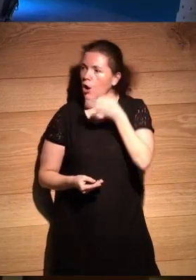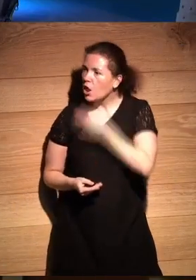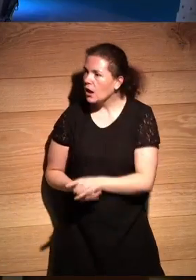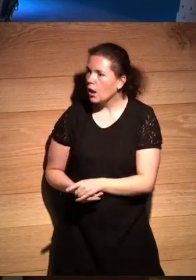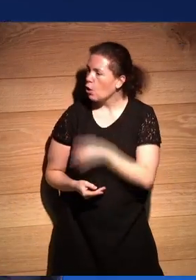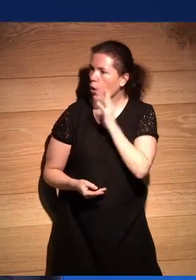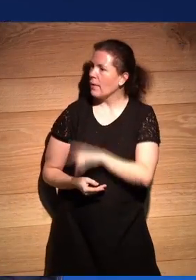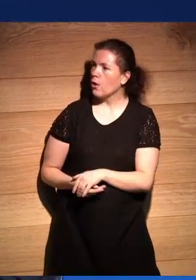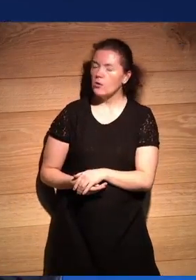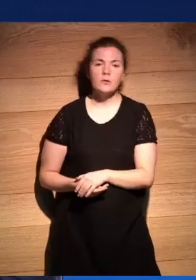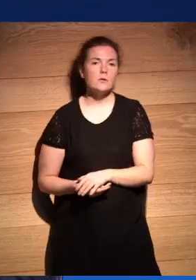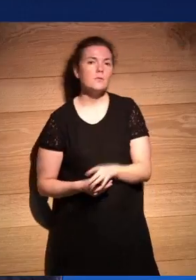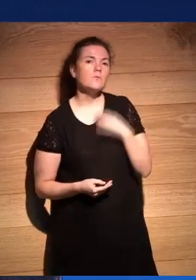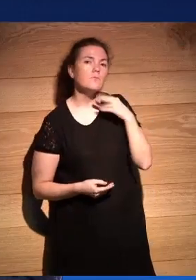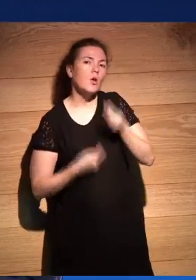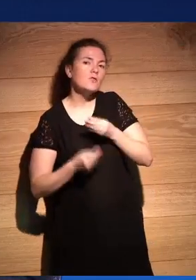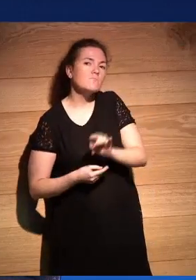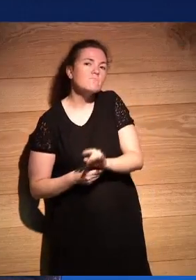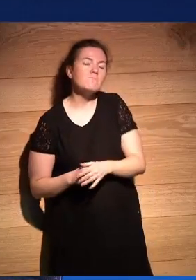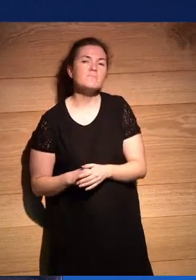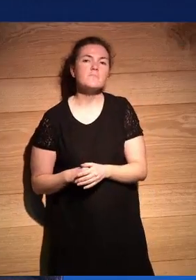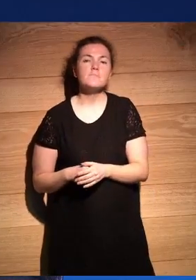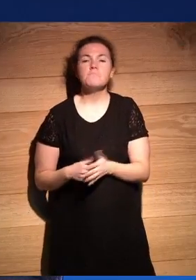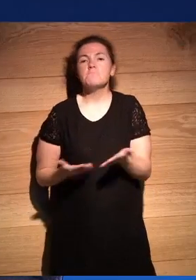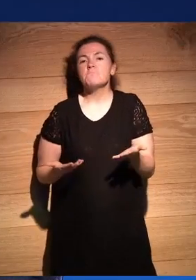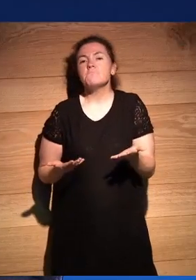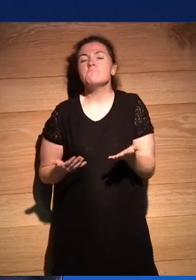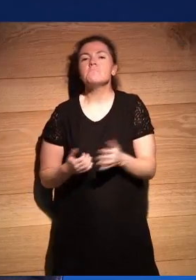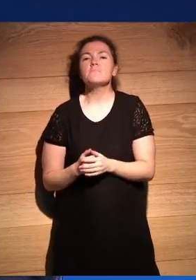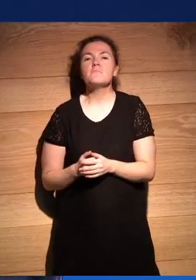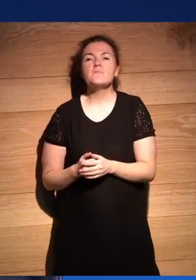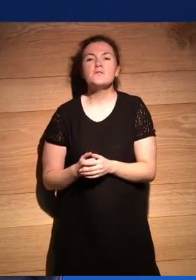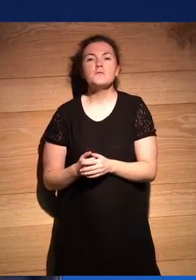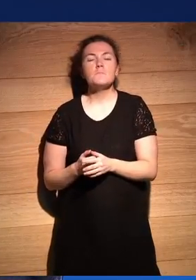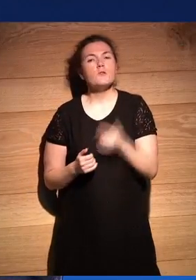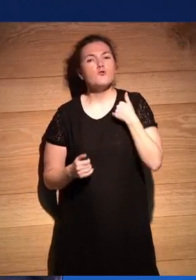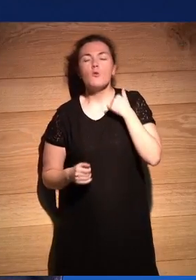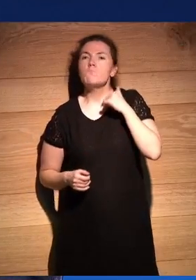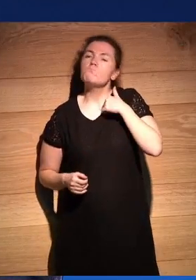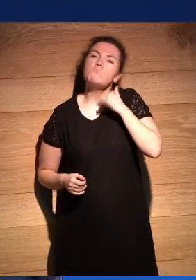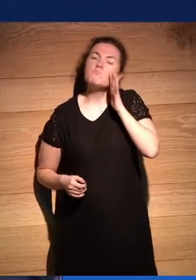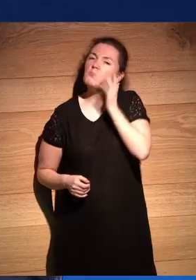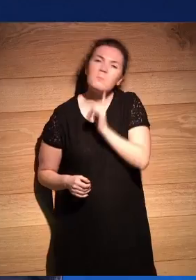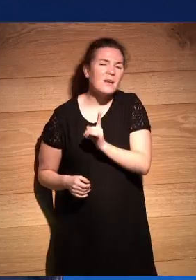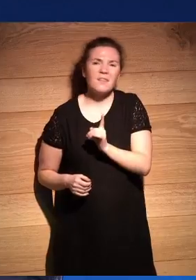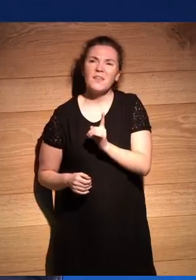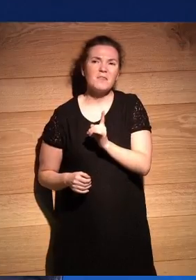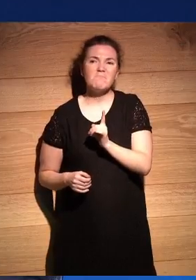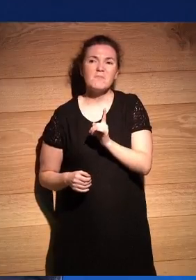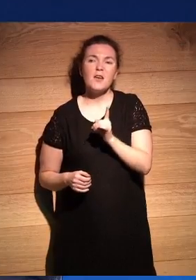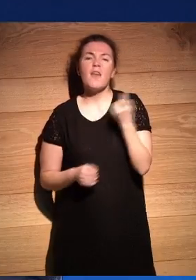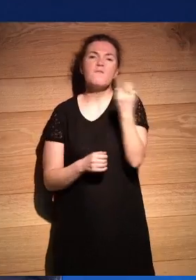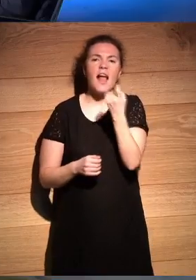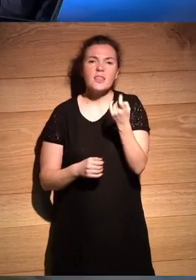creo no veo lo mismo yo tampoco ahora pero bueno pero no me parece no me parece